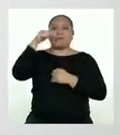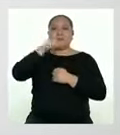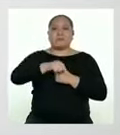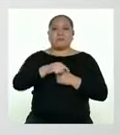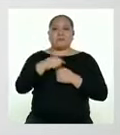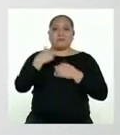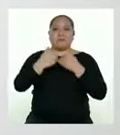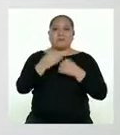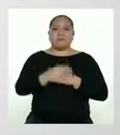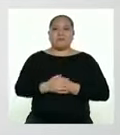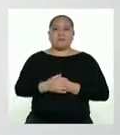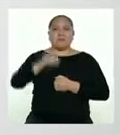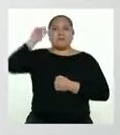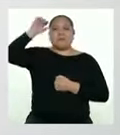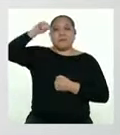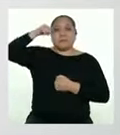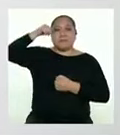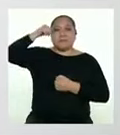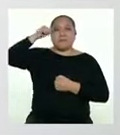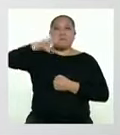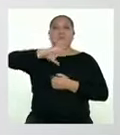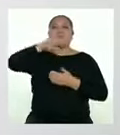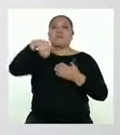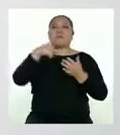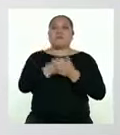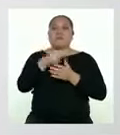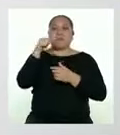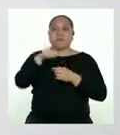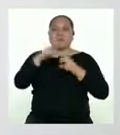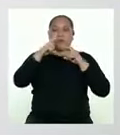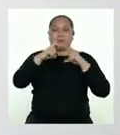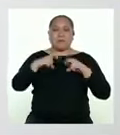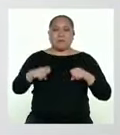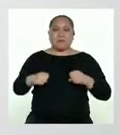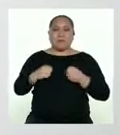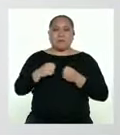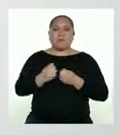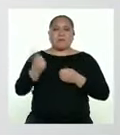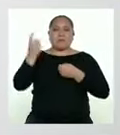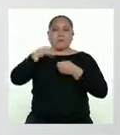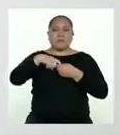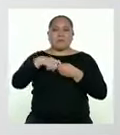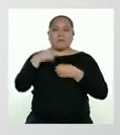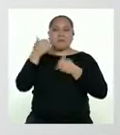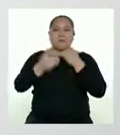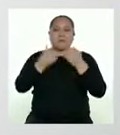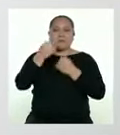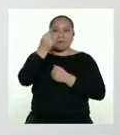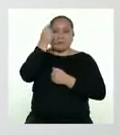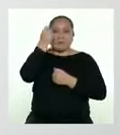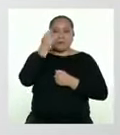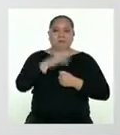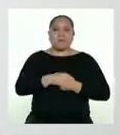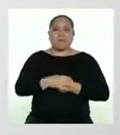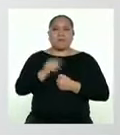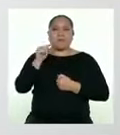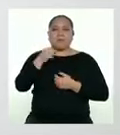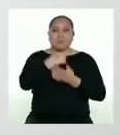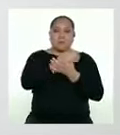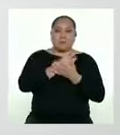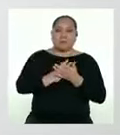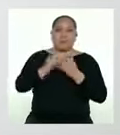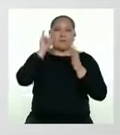en el proceso. Recuerden que todo este análisis es parte de nuestro proceso de comprensión. Los elementos